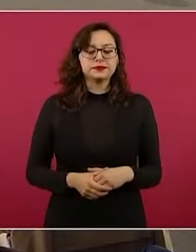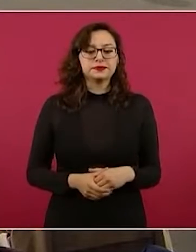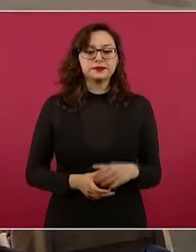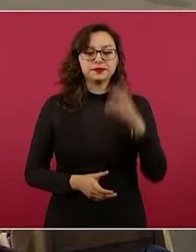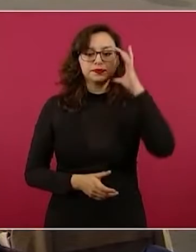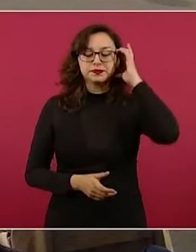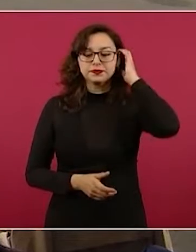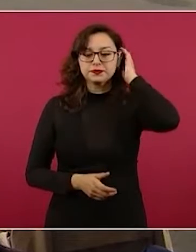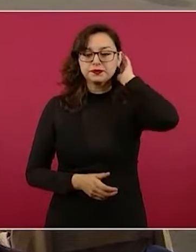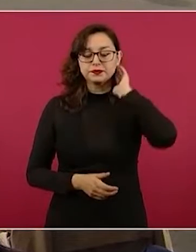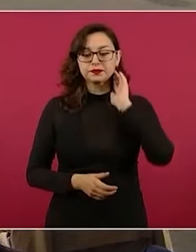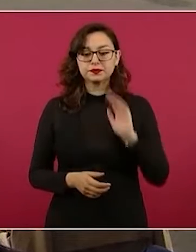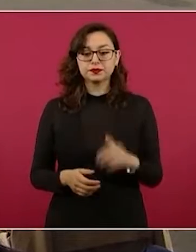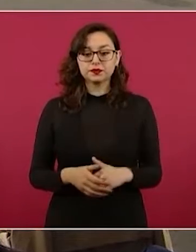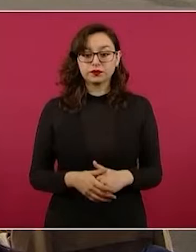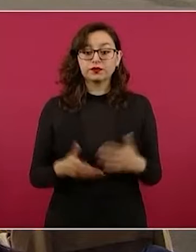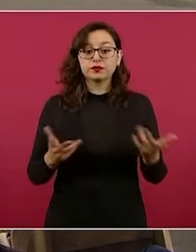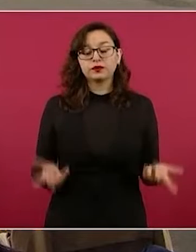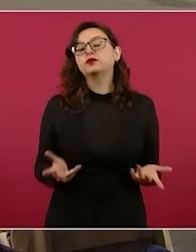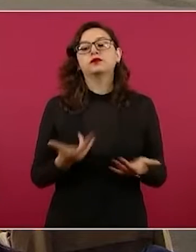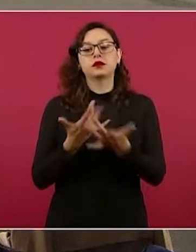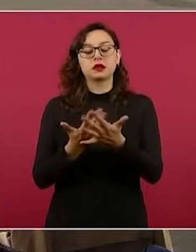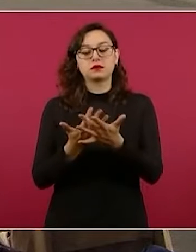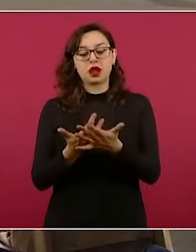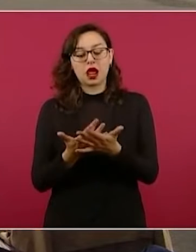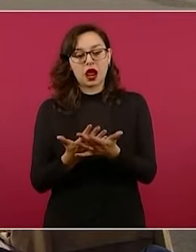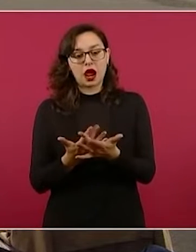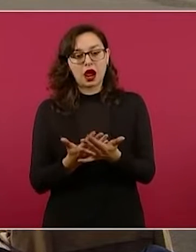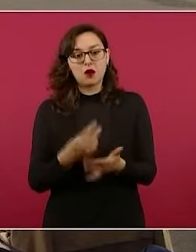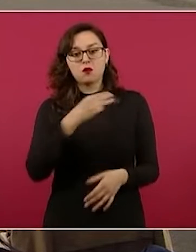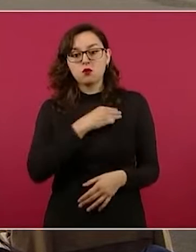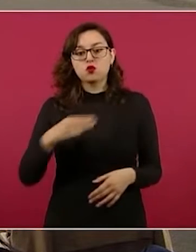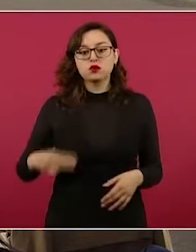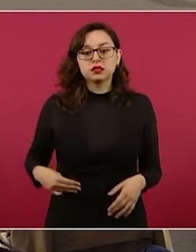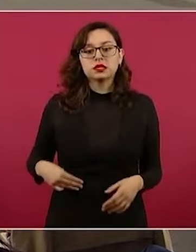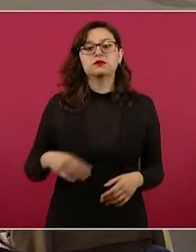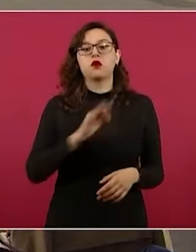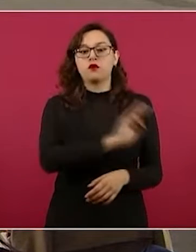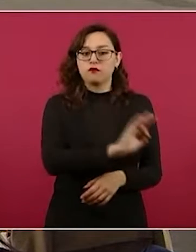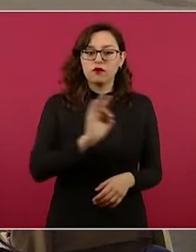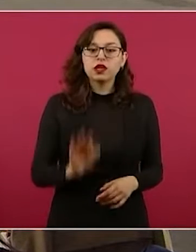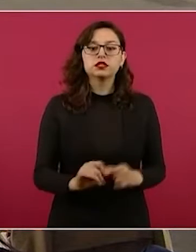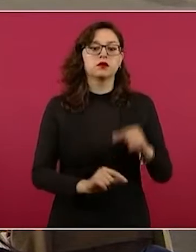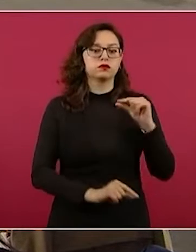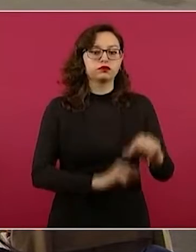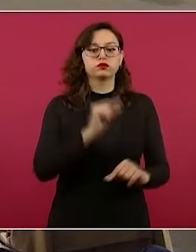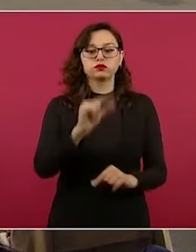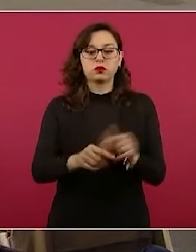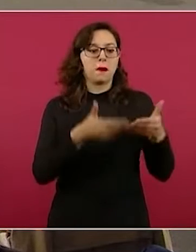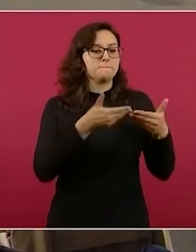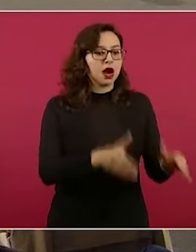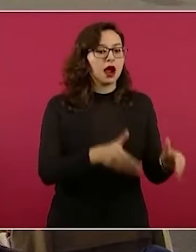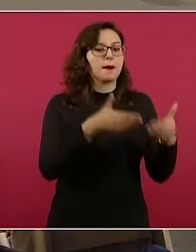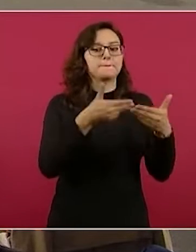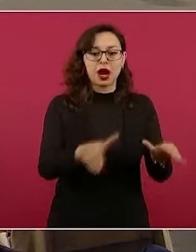estar pendiente a la convocatoria para cada municipio, no va a ser simultáneo en todo el país, sino que se van a ir abriendo en los distintos